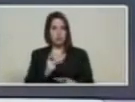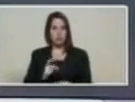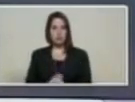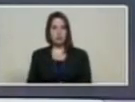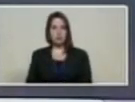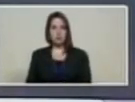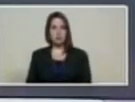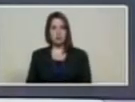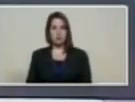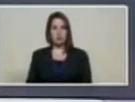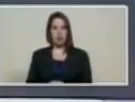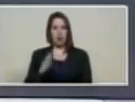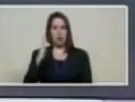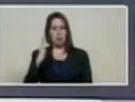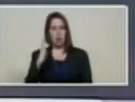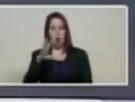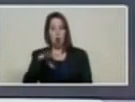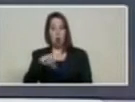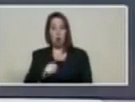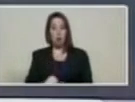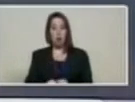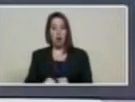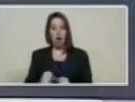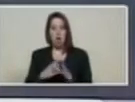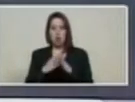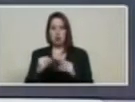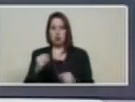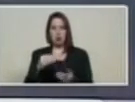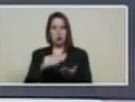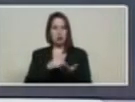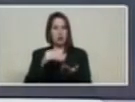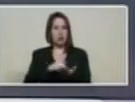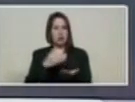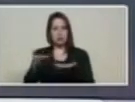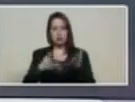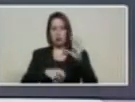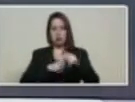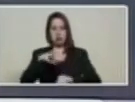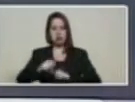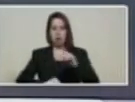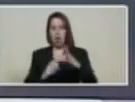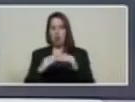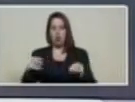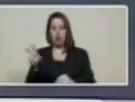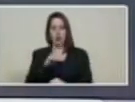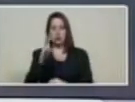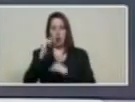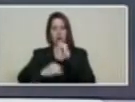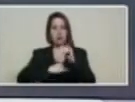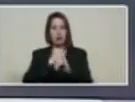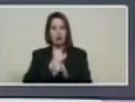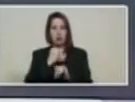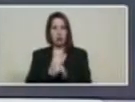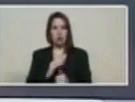B compra de bienes y servicios de uso particular en todo el territorio nacional e internacional